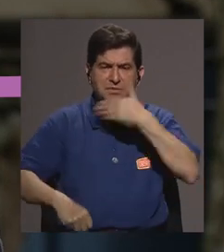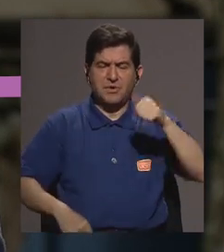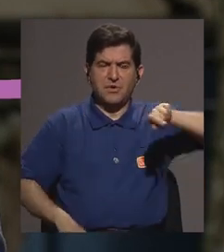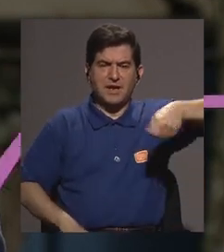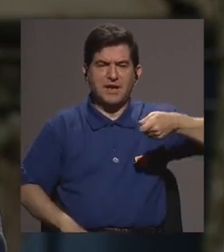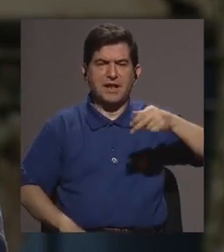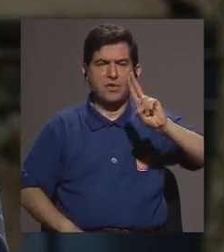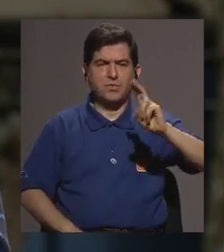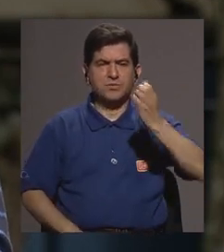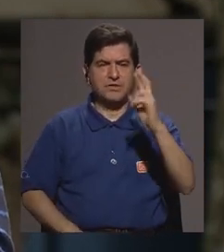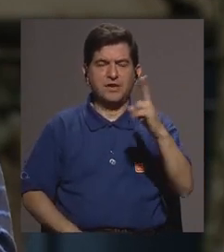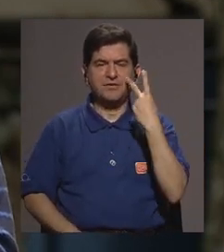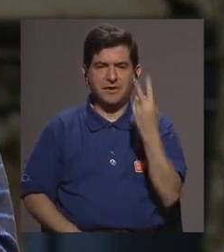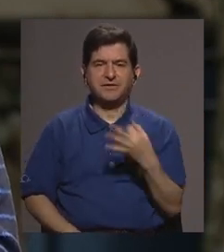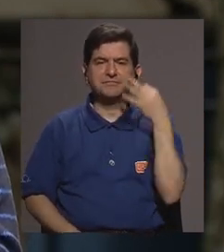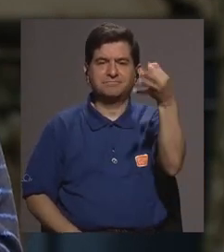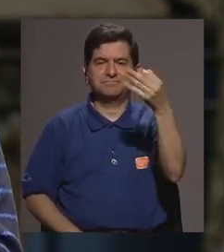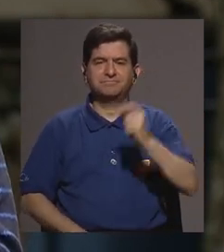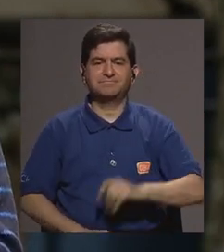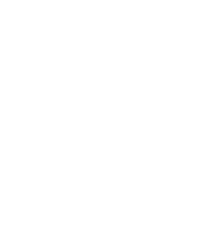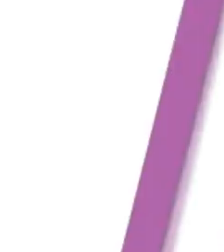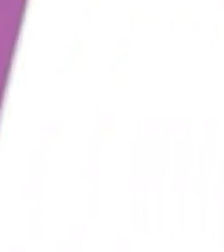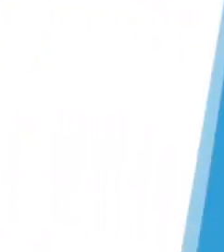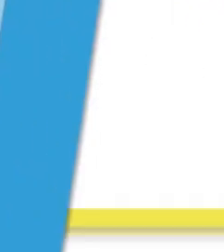mejor canal UCR hasta la próxima